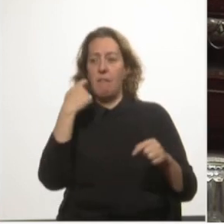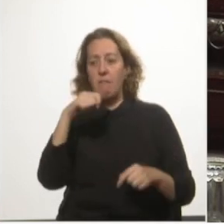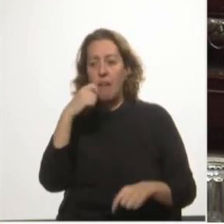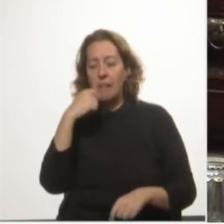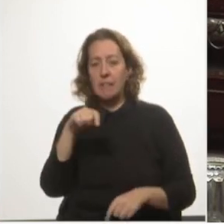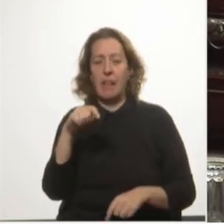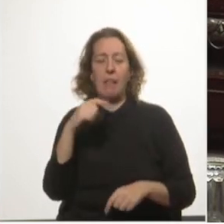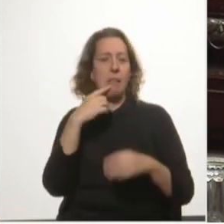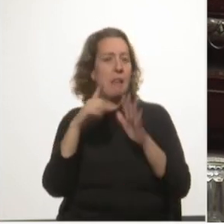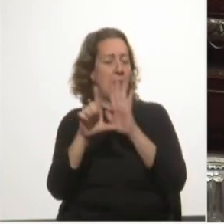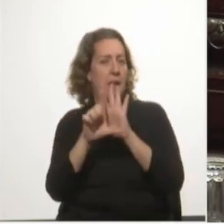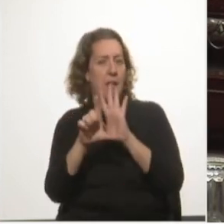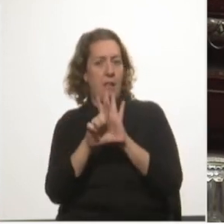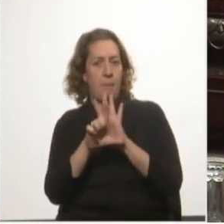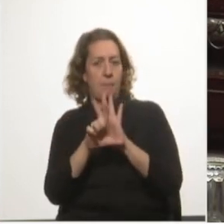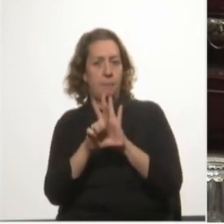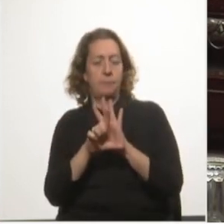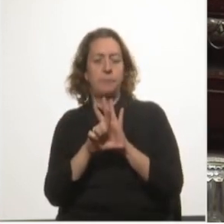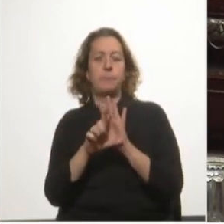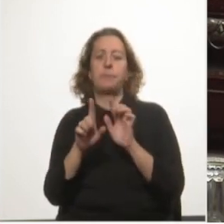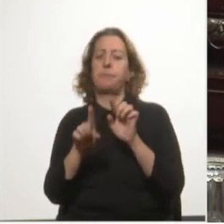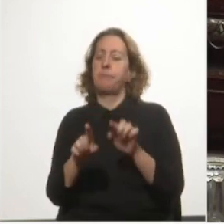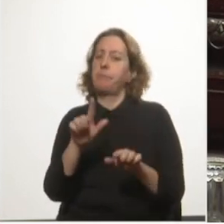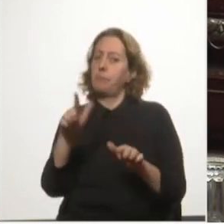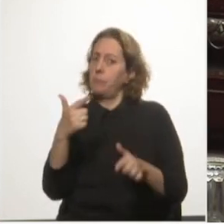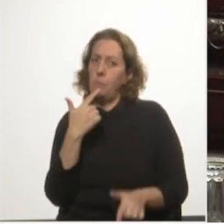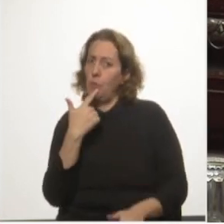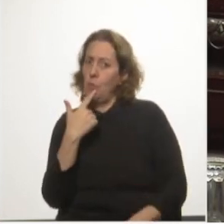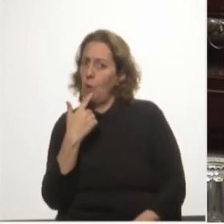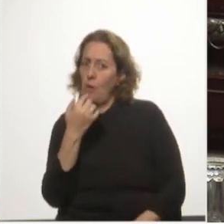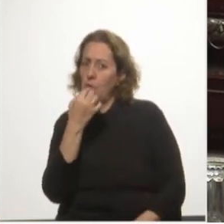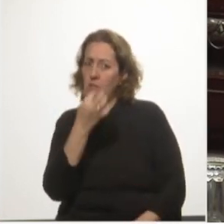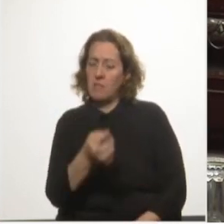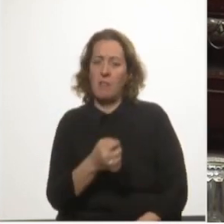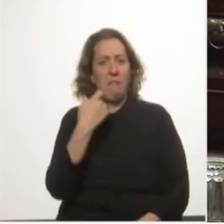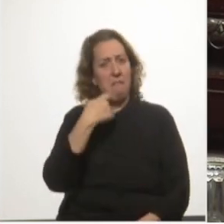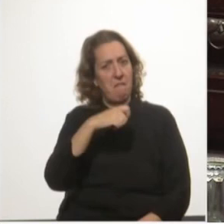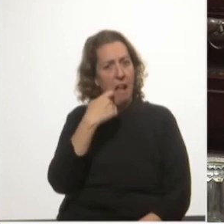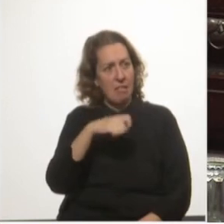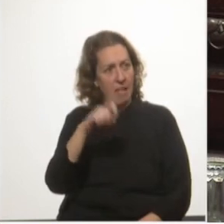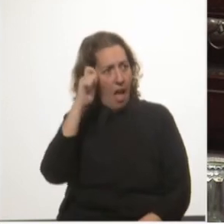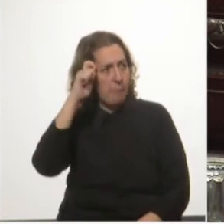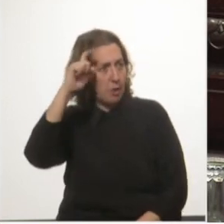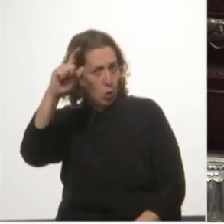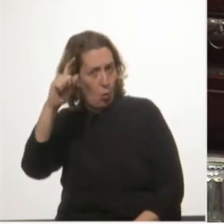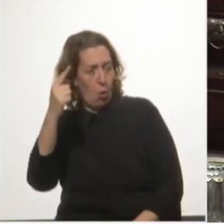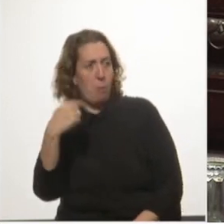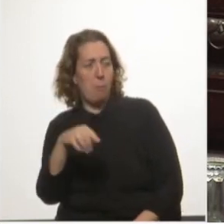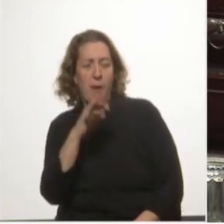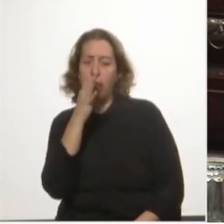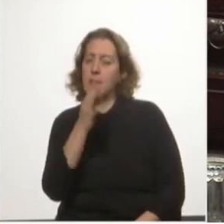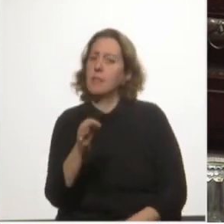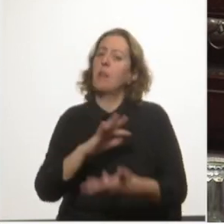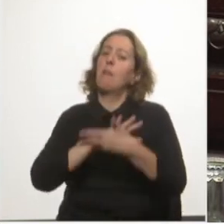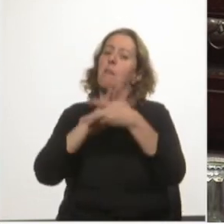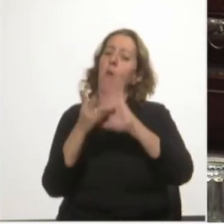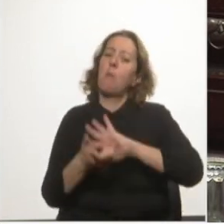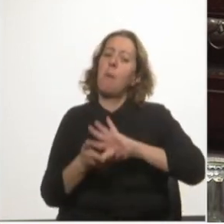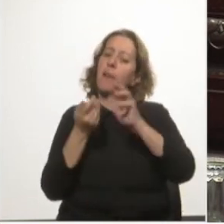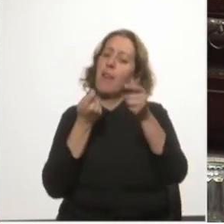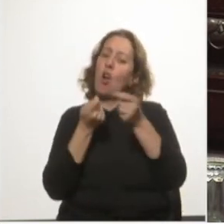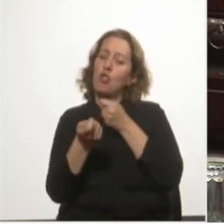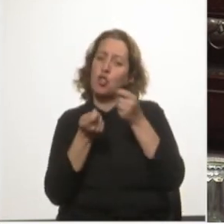González Lapeire no ha dudado en usar la palabra ineptitud para calificar la forma en cómo se negoció